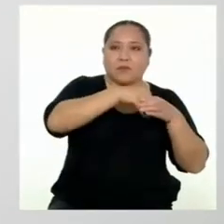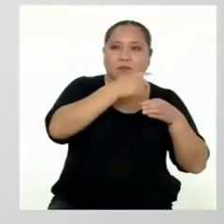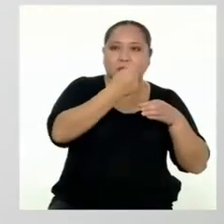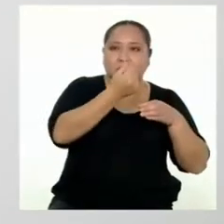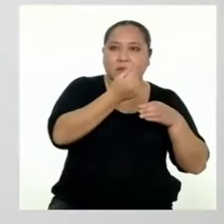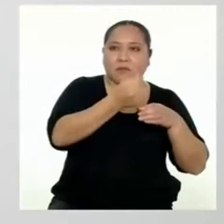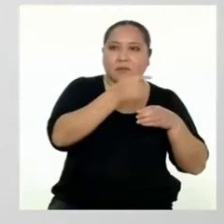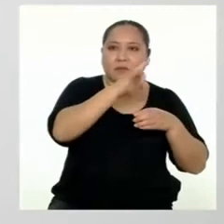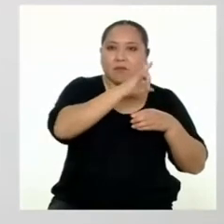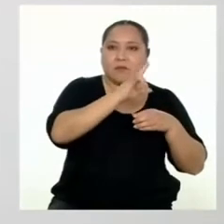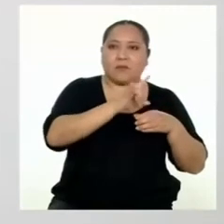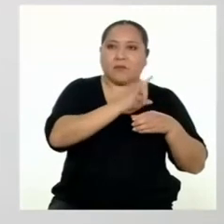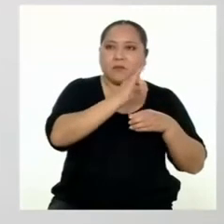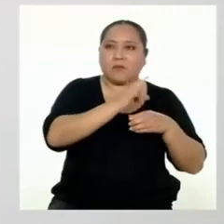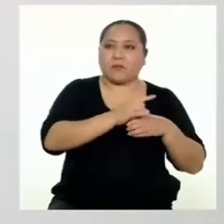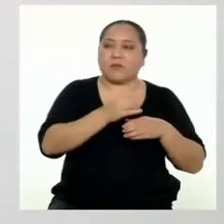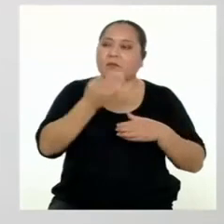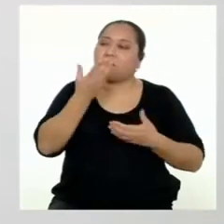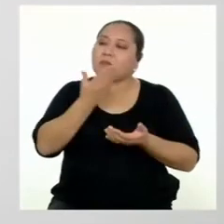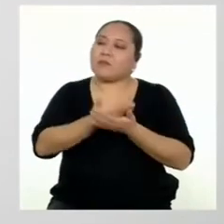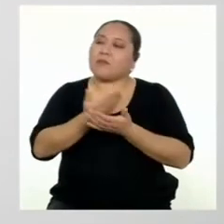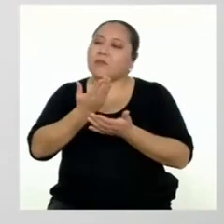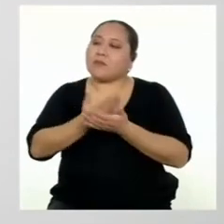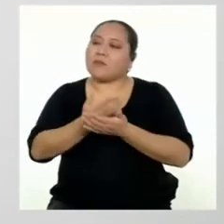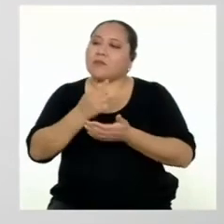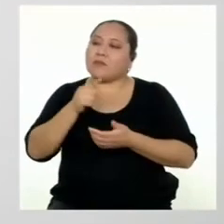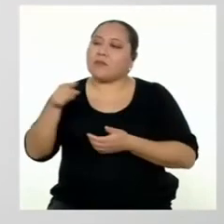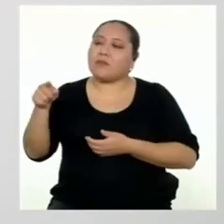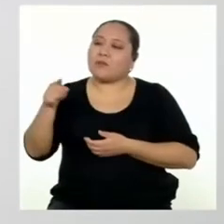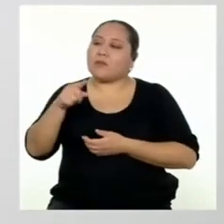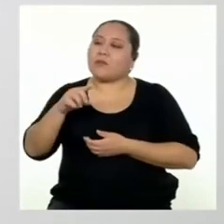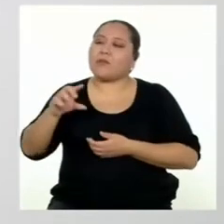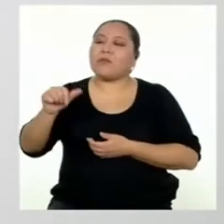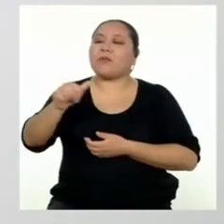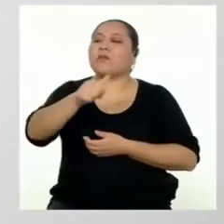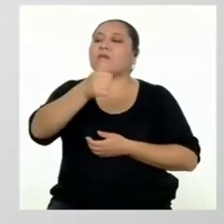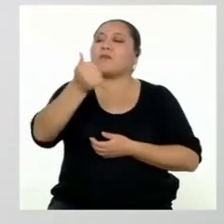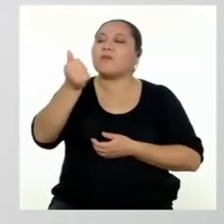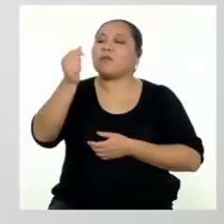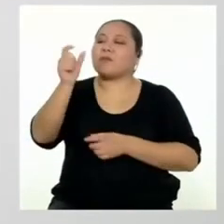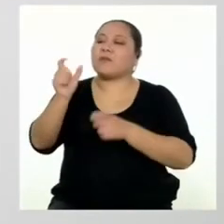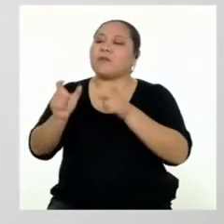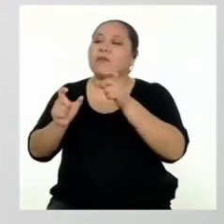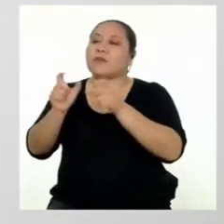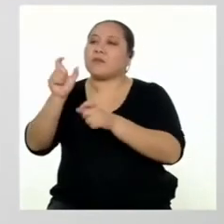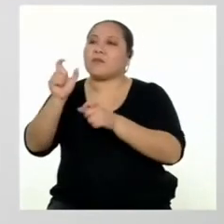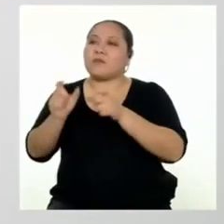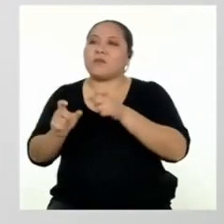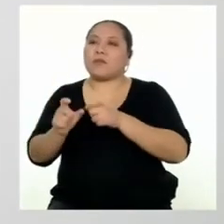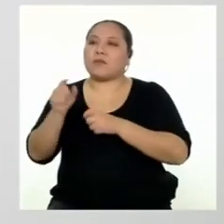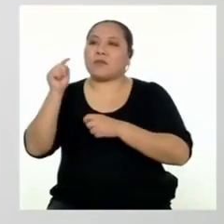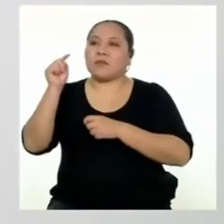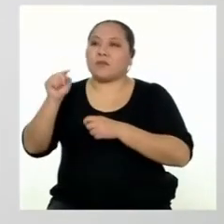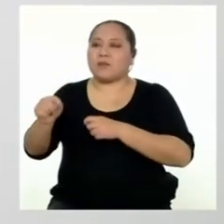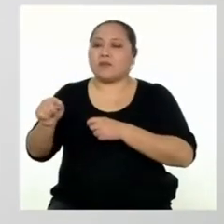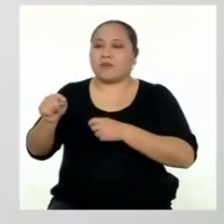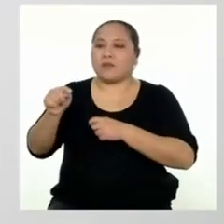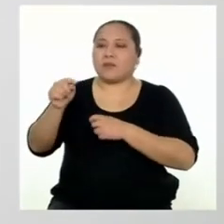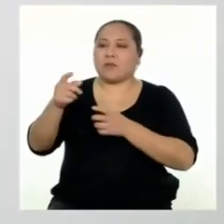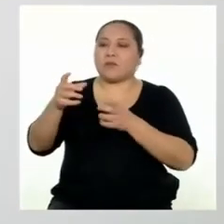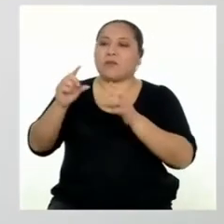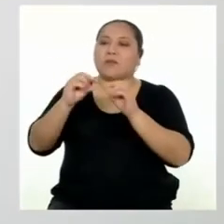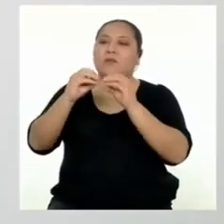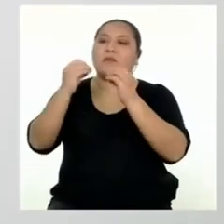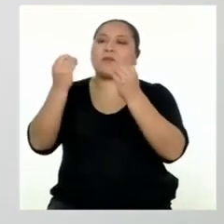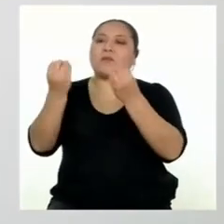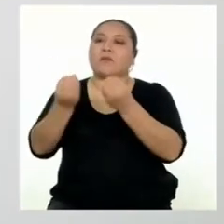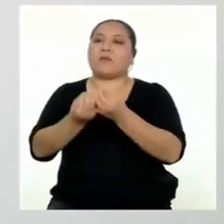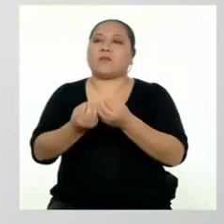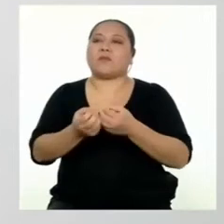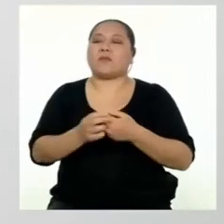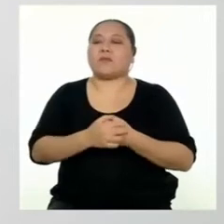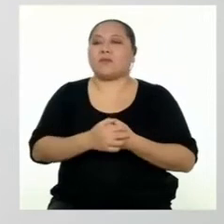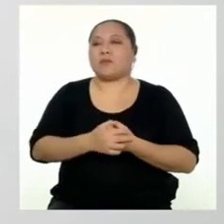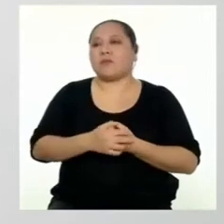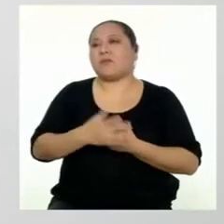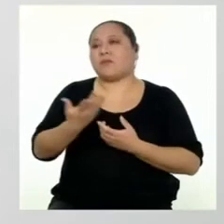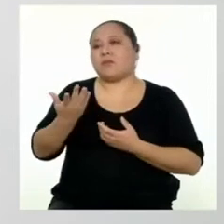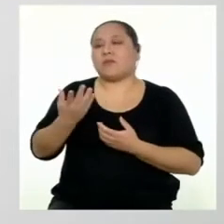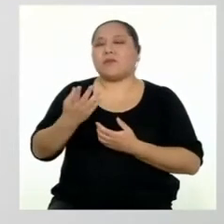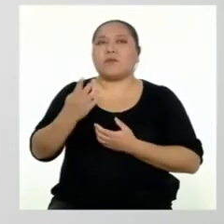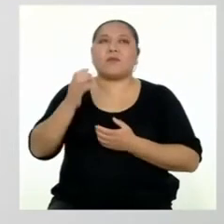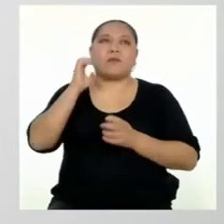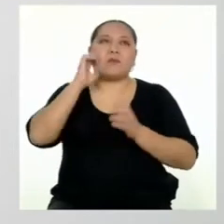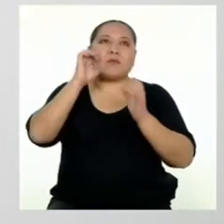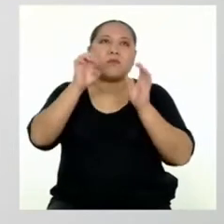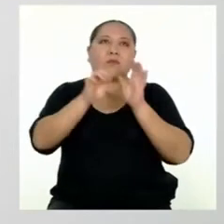utiliza para garantizar a una tercera persona frente a una institución. Las formas más